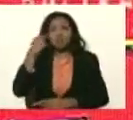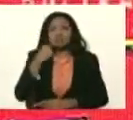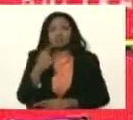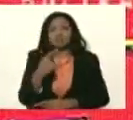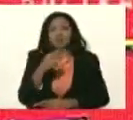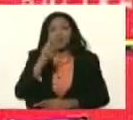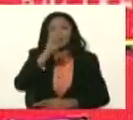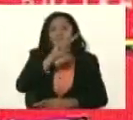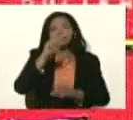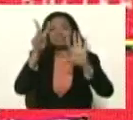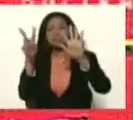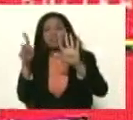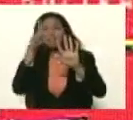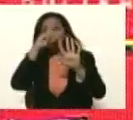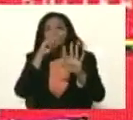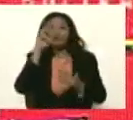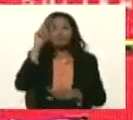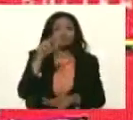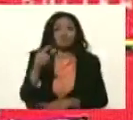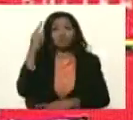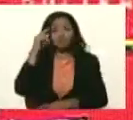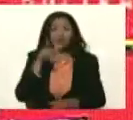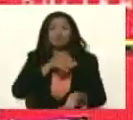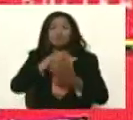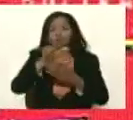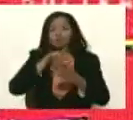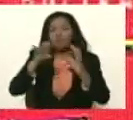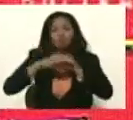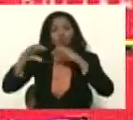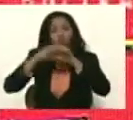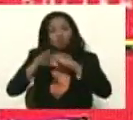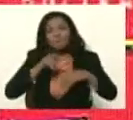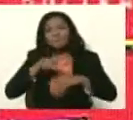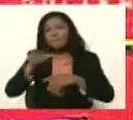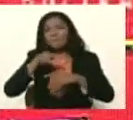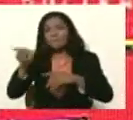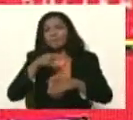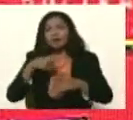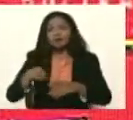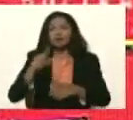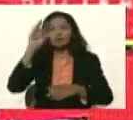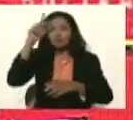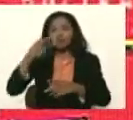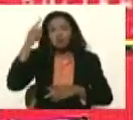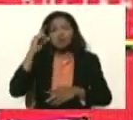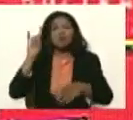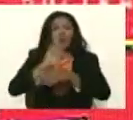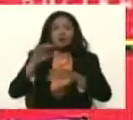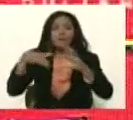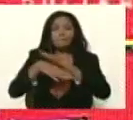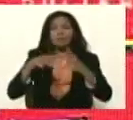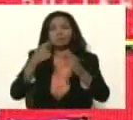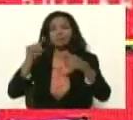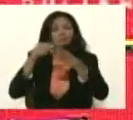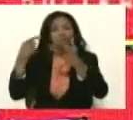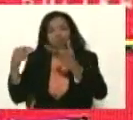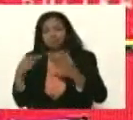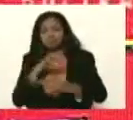27 años continuos todos los días saliendo 15 autobuses para allá todos los días lunes martes miércoles jueves viernes primero de enero